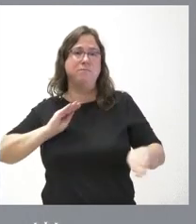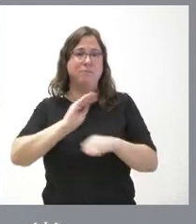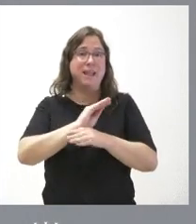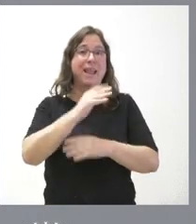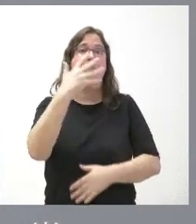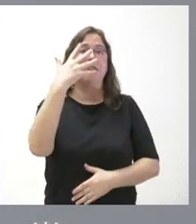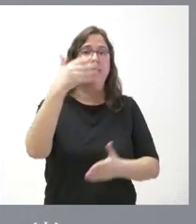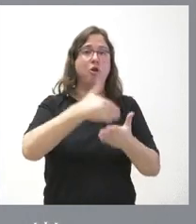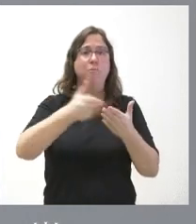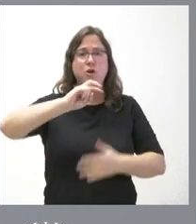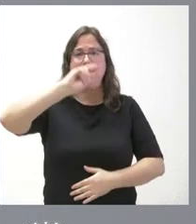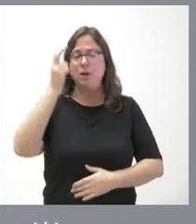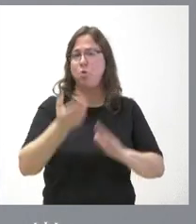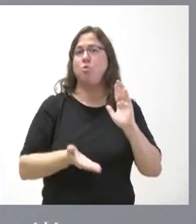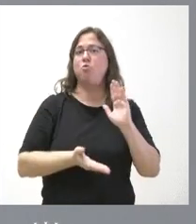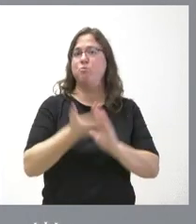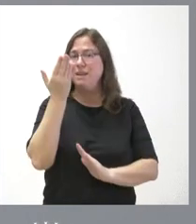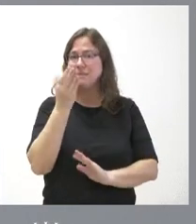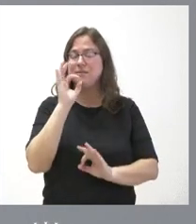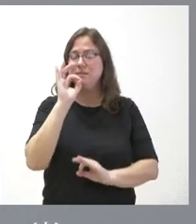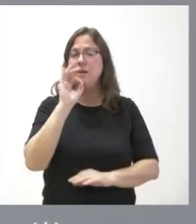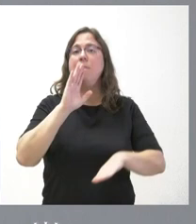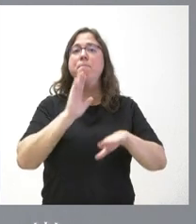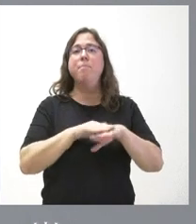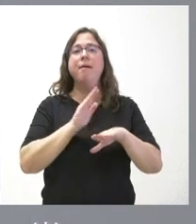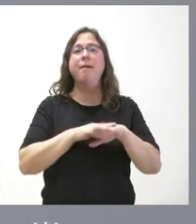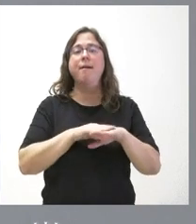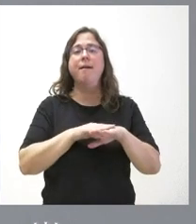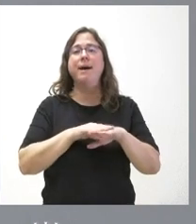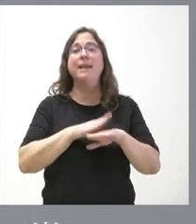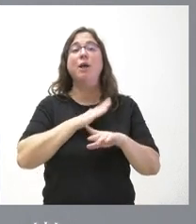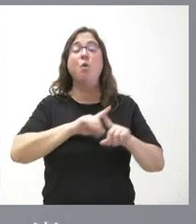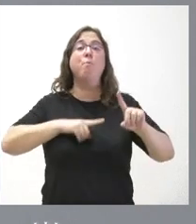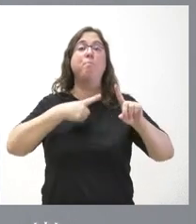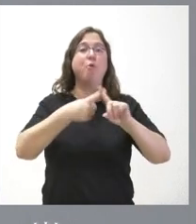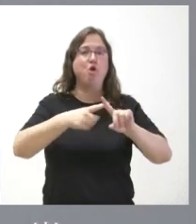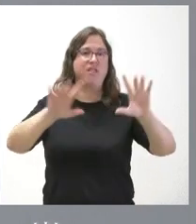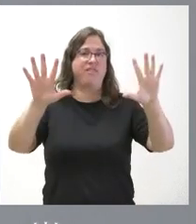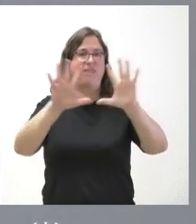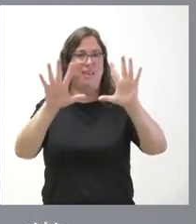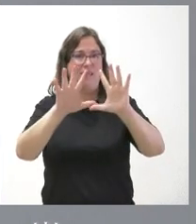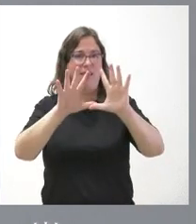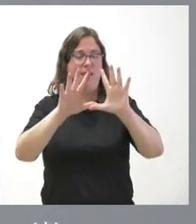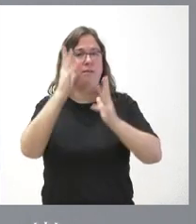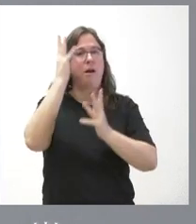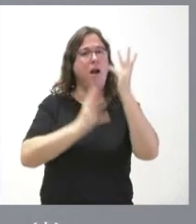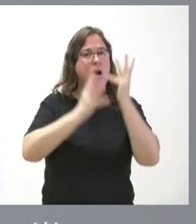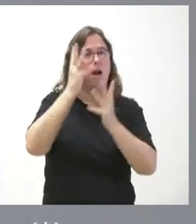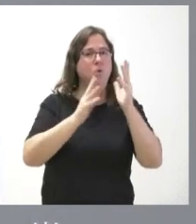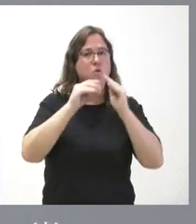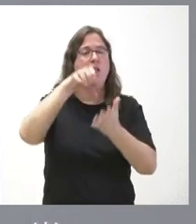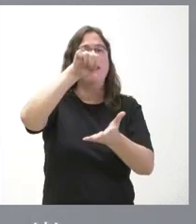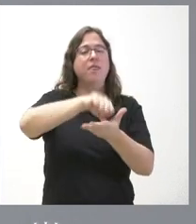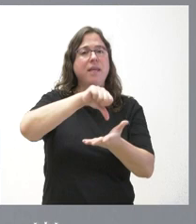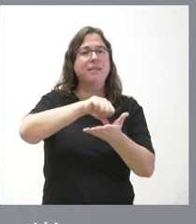millones de euros, 5,1 millones en concretos, para multiplicar por 10 la capacidad de cálculo del Centro de